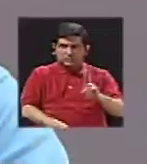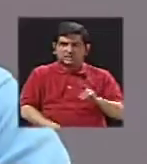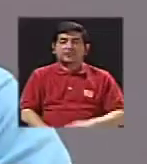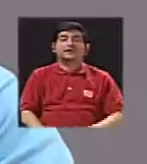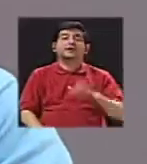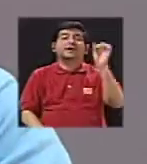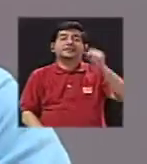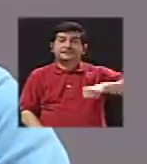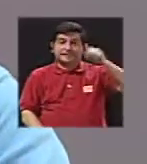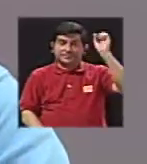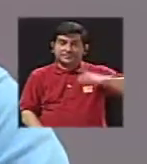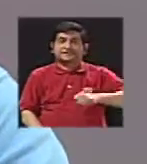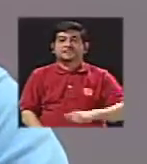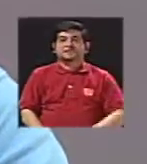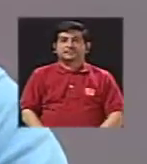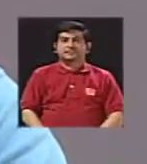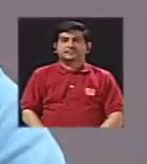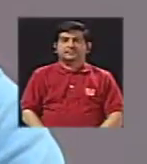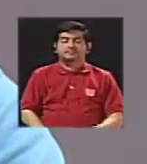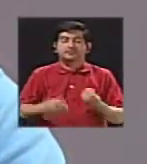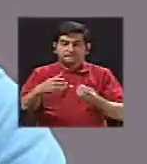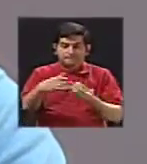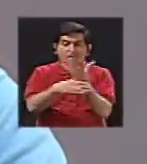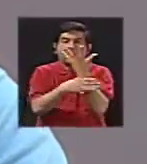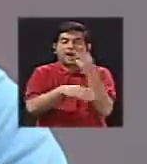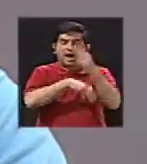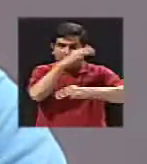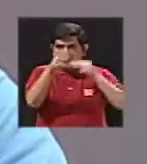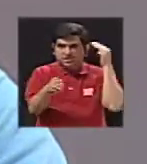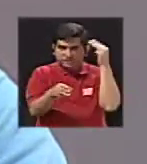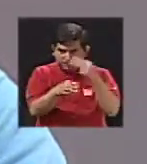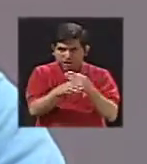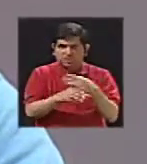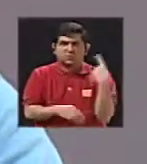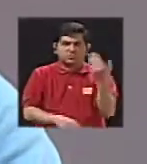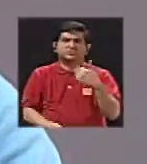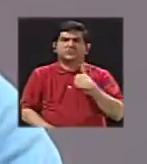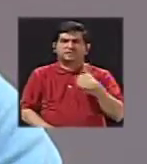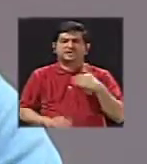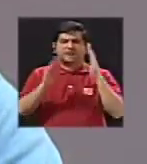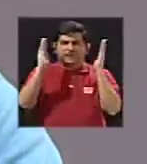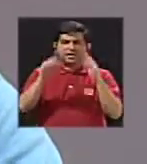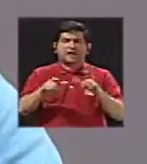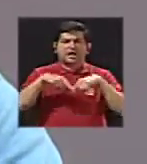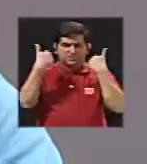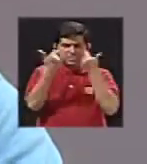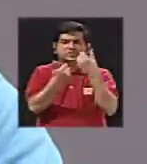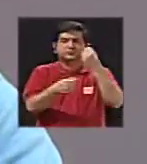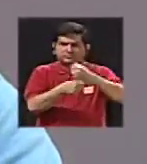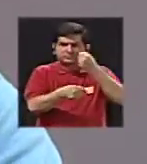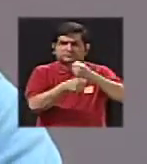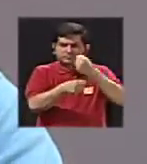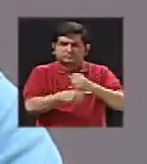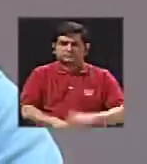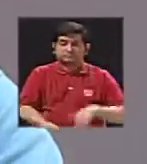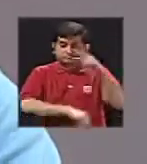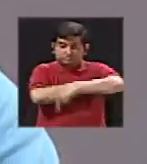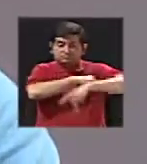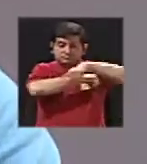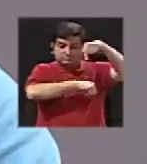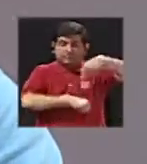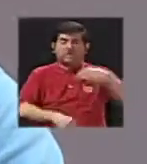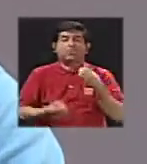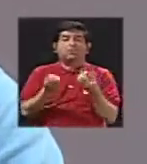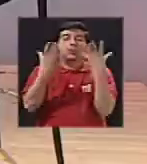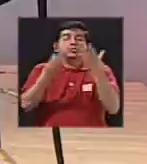Sí, pues, los volcanes del mundo, pues, siempre tienen grandes grupos de trabajo y cosas de estas y en este país tenemos